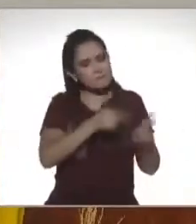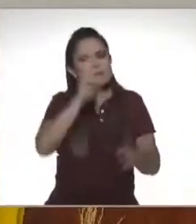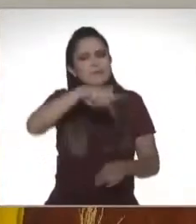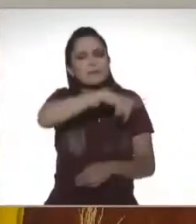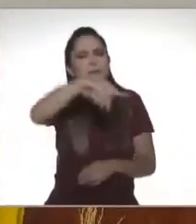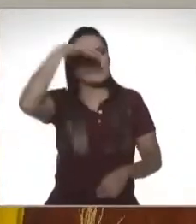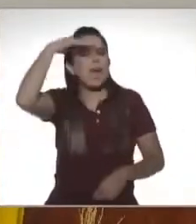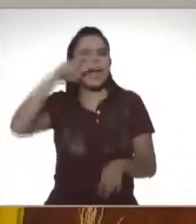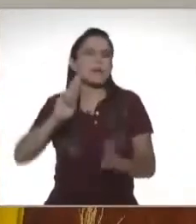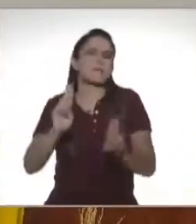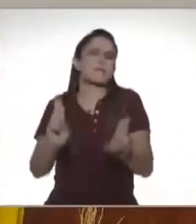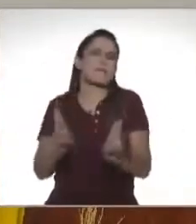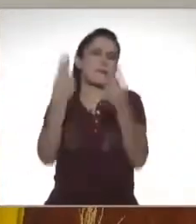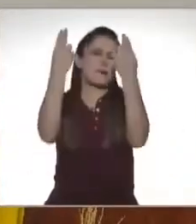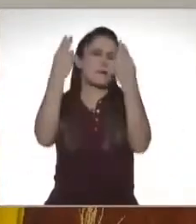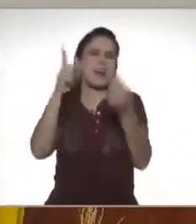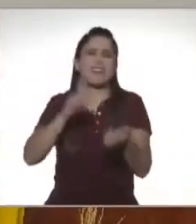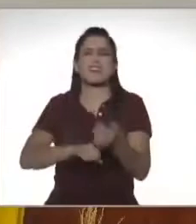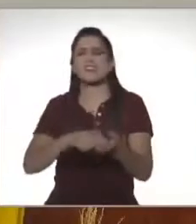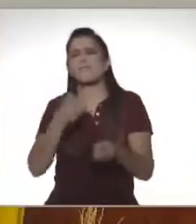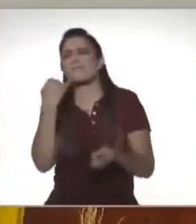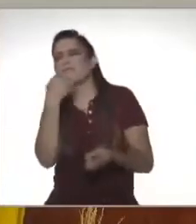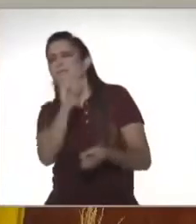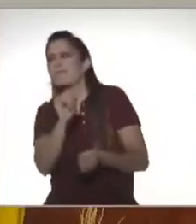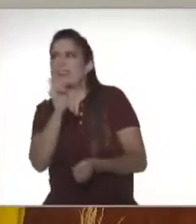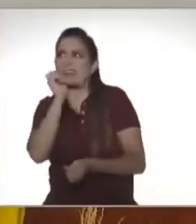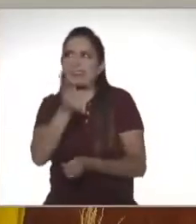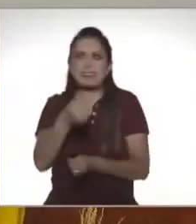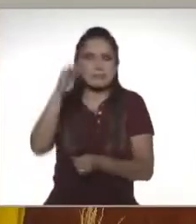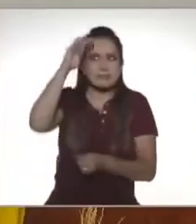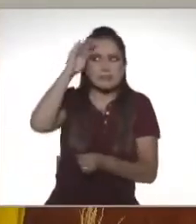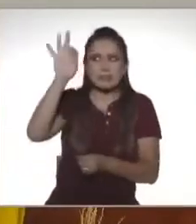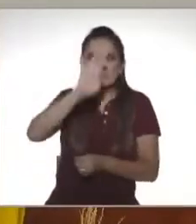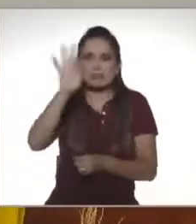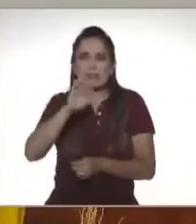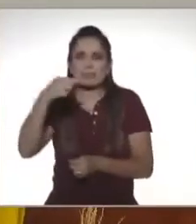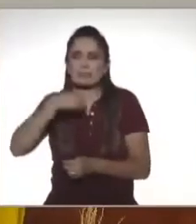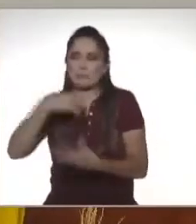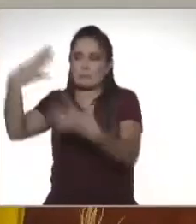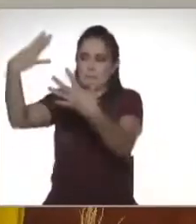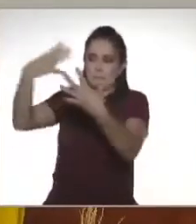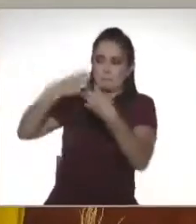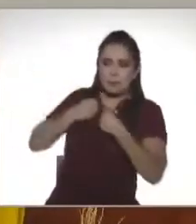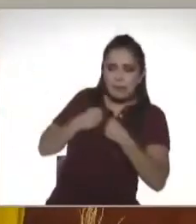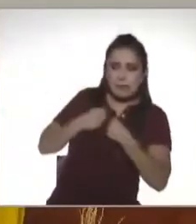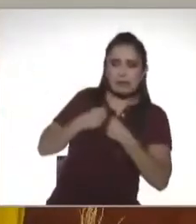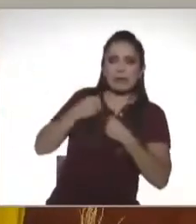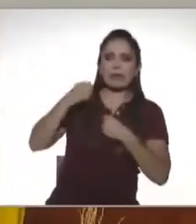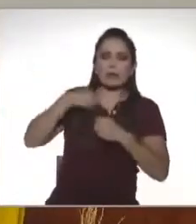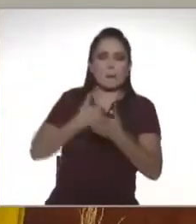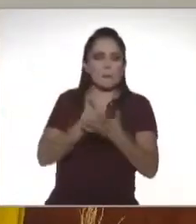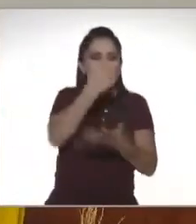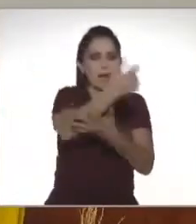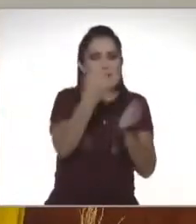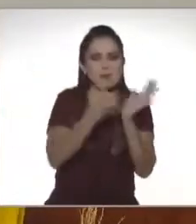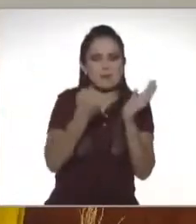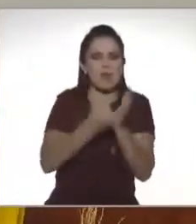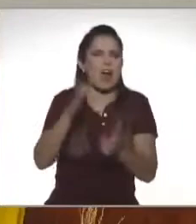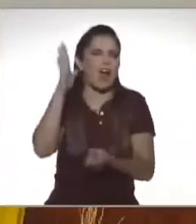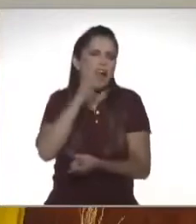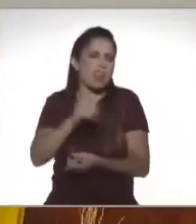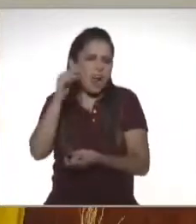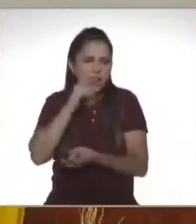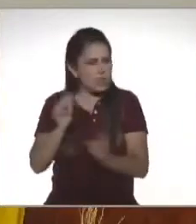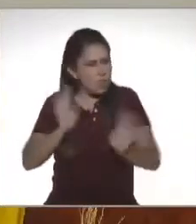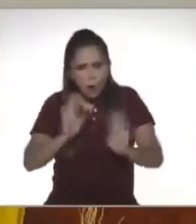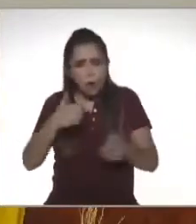broma, muchos tienen una preocupación por decir, ¿qué tal que en algún momento me meto en algún problema legal? No porque no quiera pagar mis impuestos, no porque no